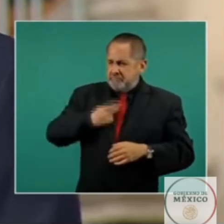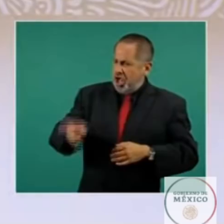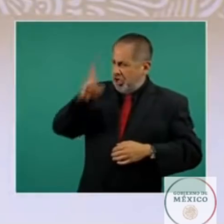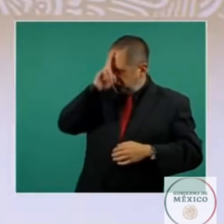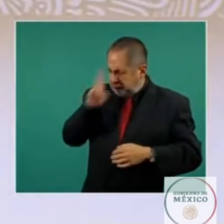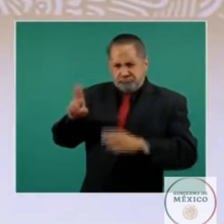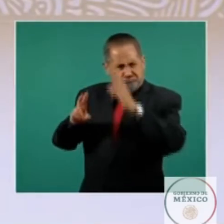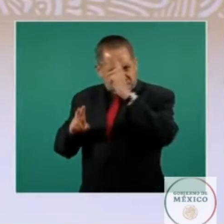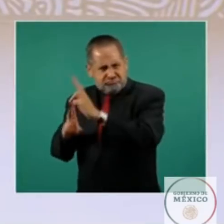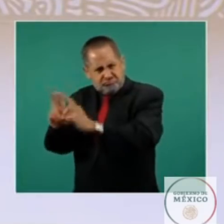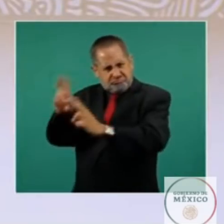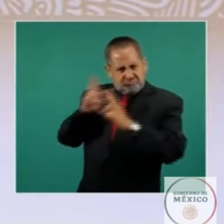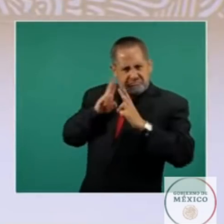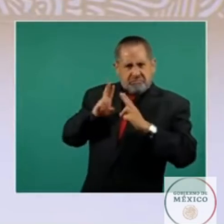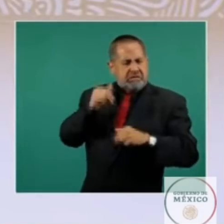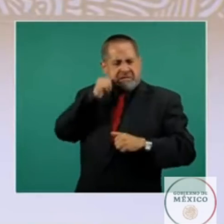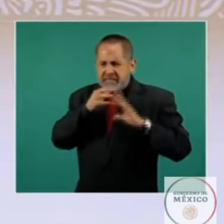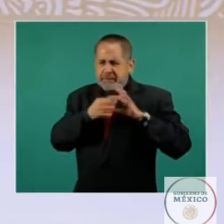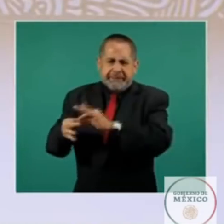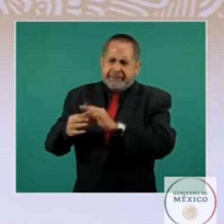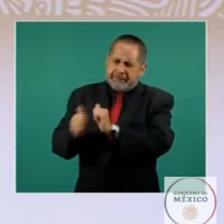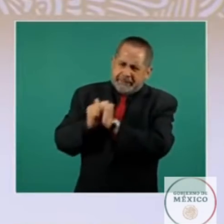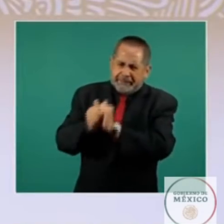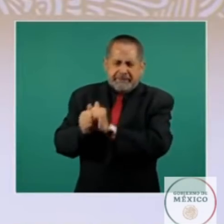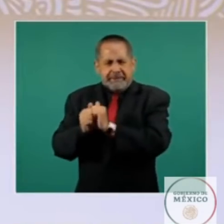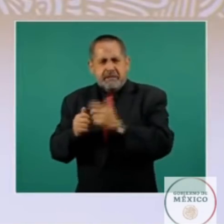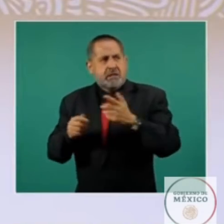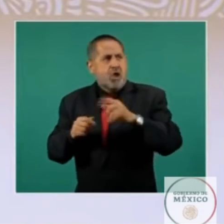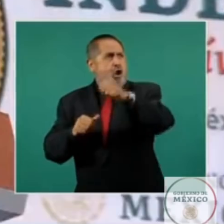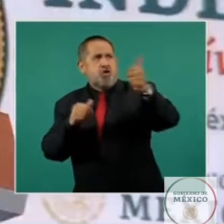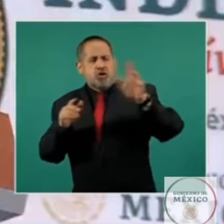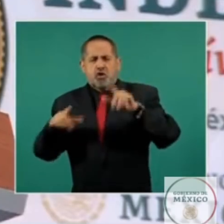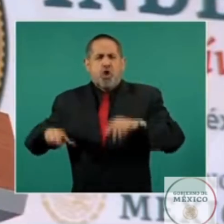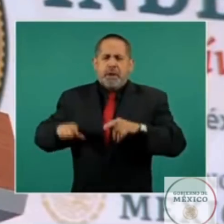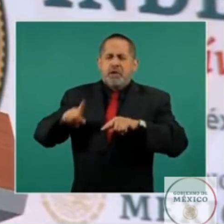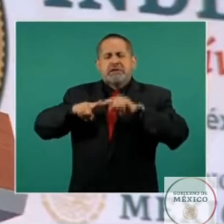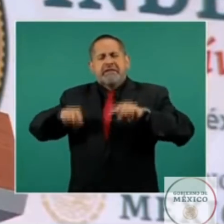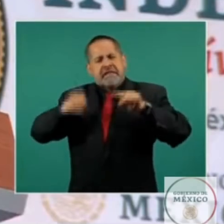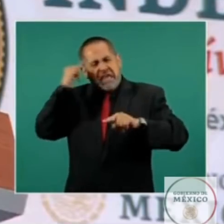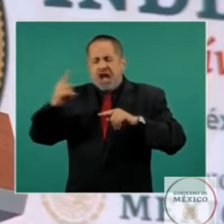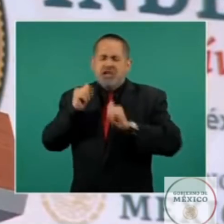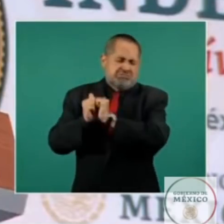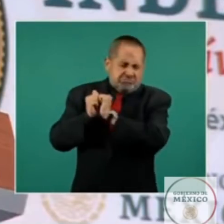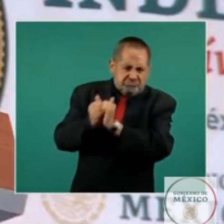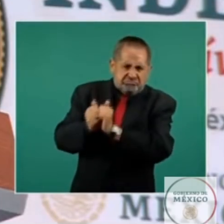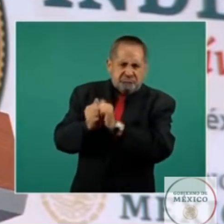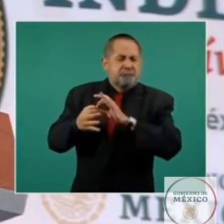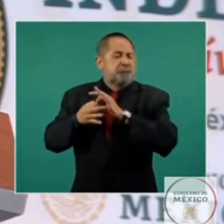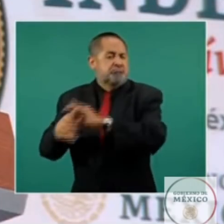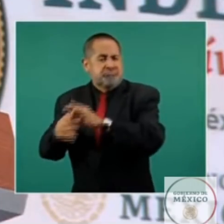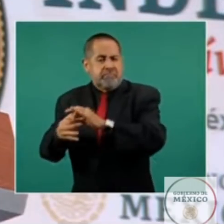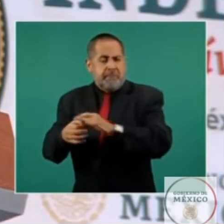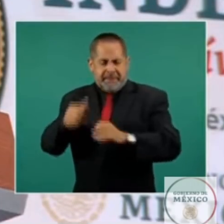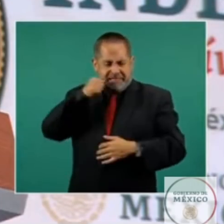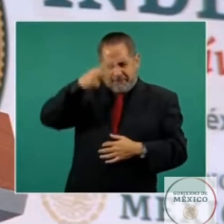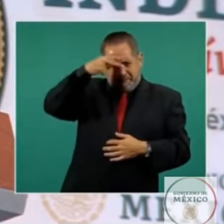soberanas al margen de cercanías o distancias entre los gobiernos impera lo que preconiza un principio muy